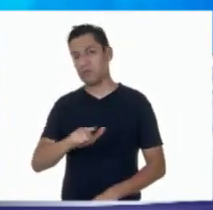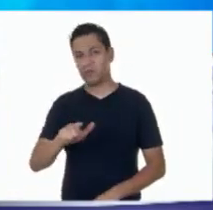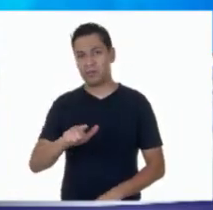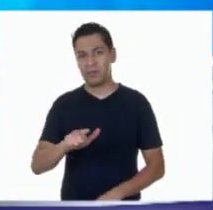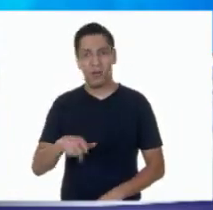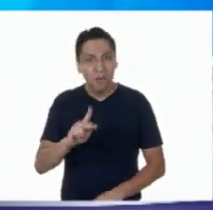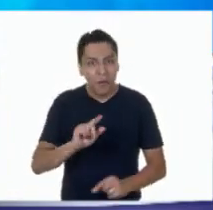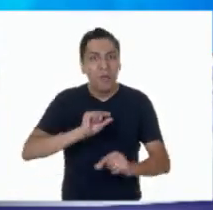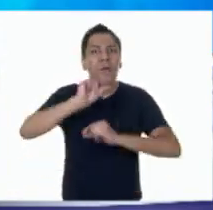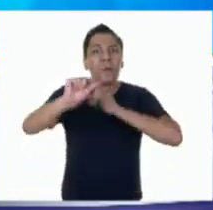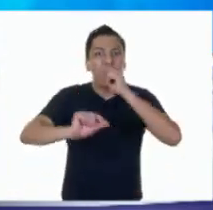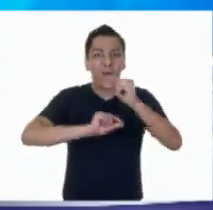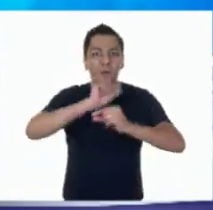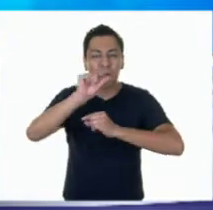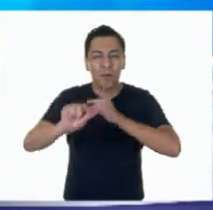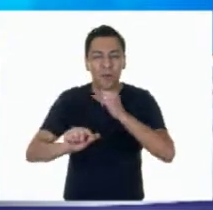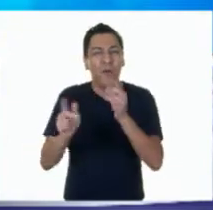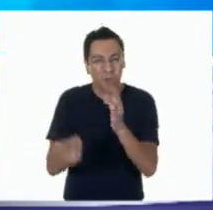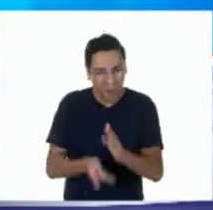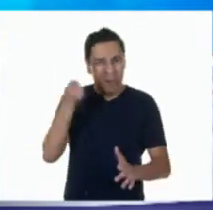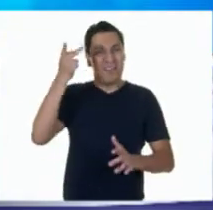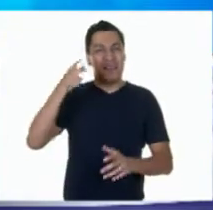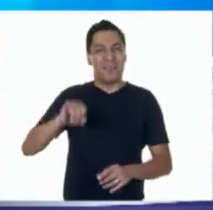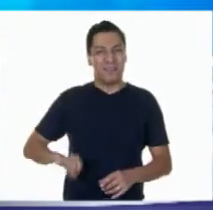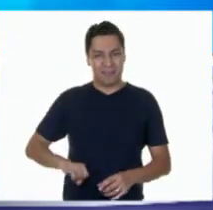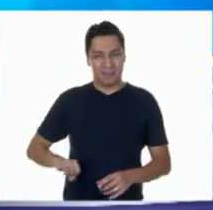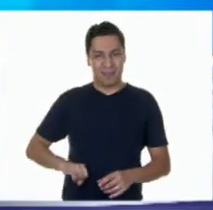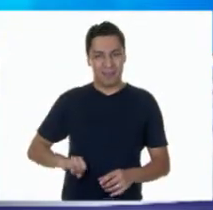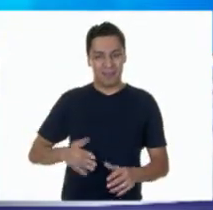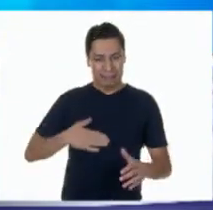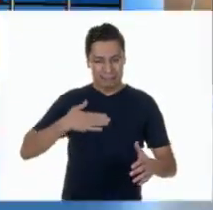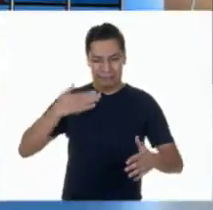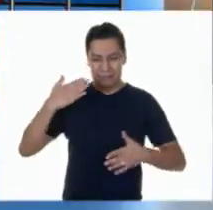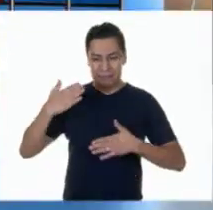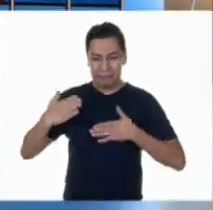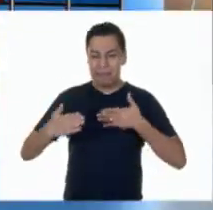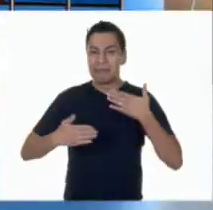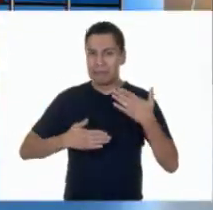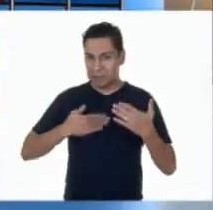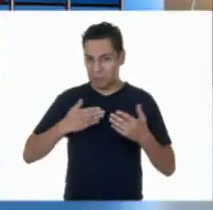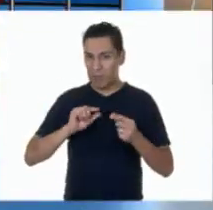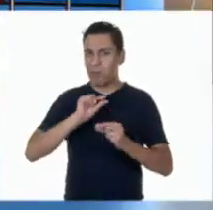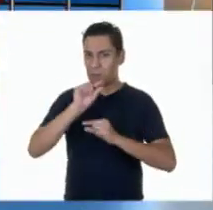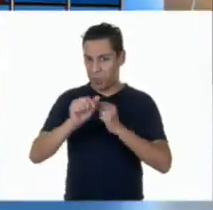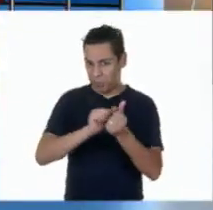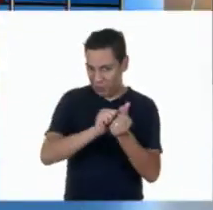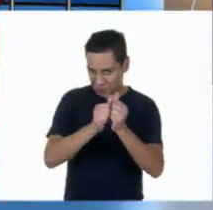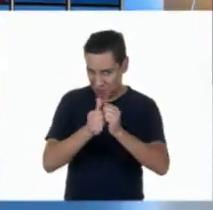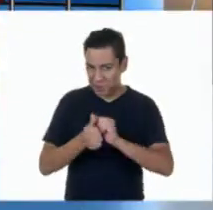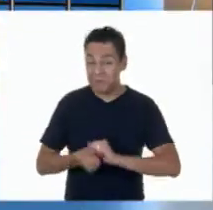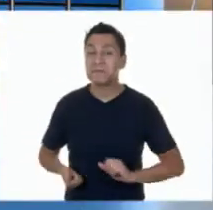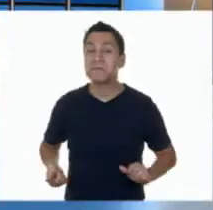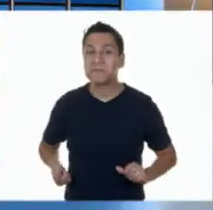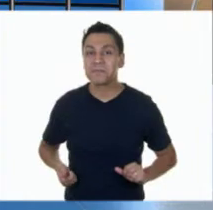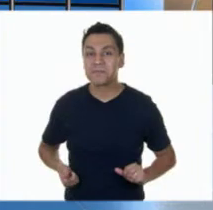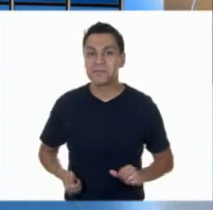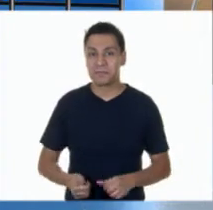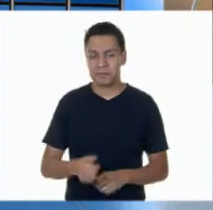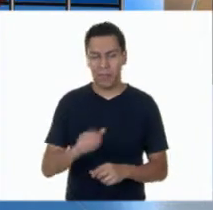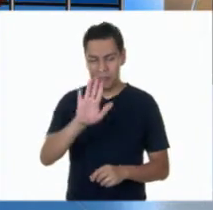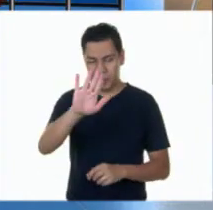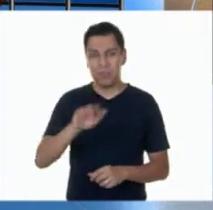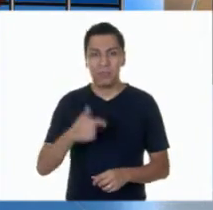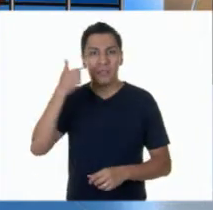luego vuelve nuestro interés por las cosas cotidianas que realizamos. Es importante saber cómo se manifiesta y